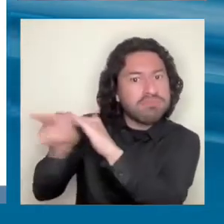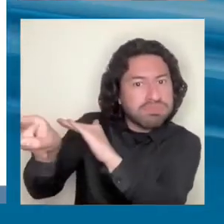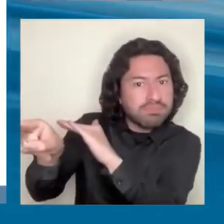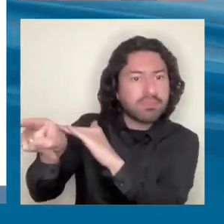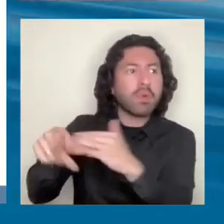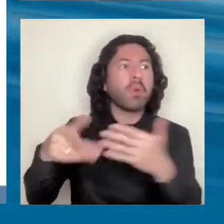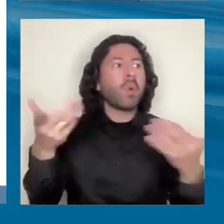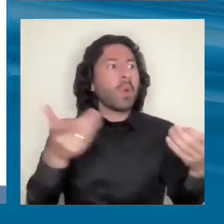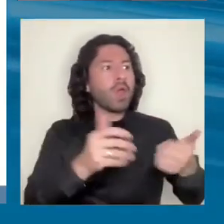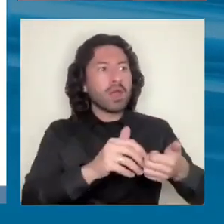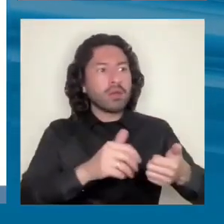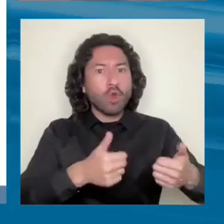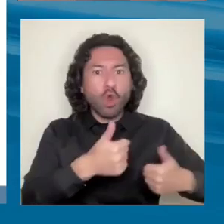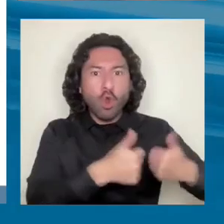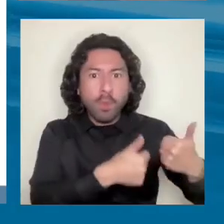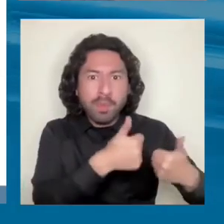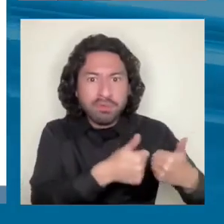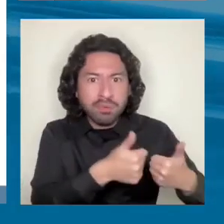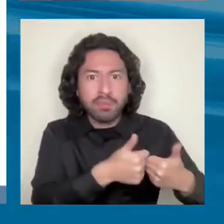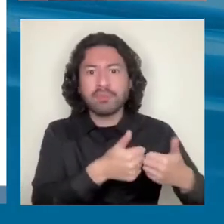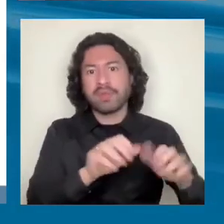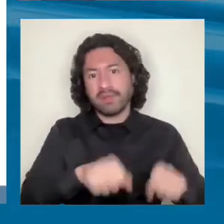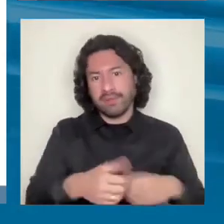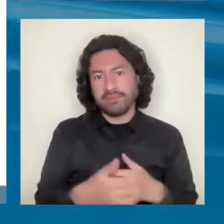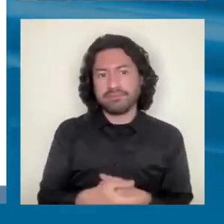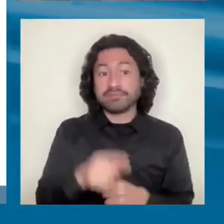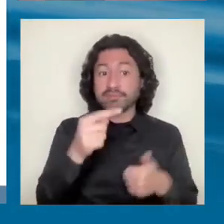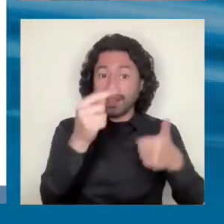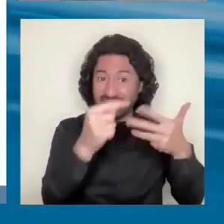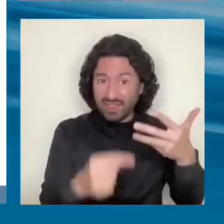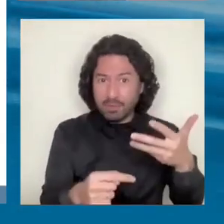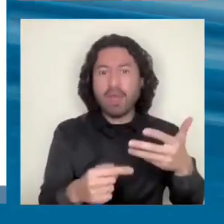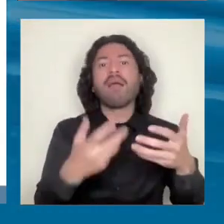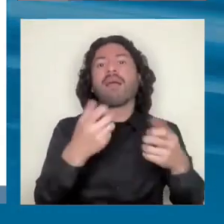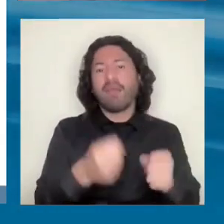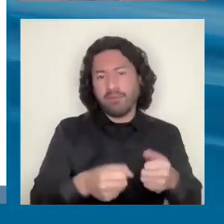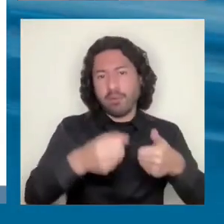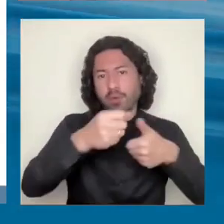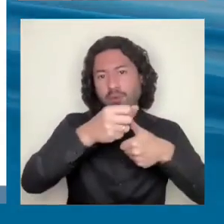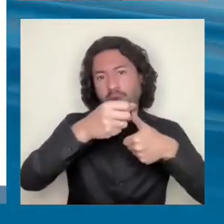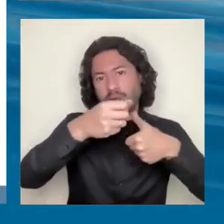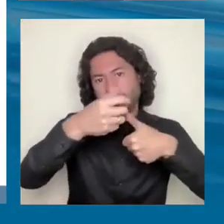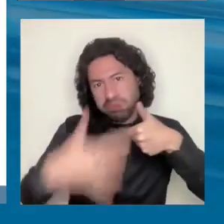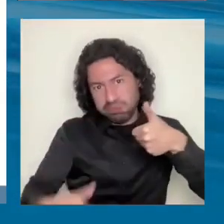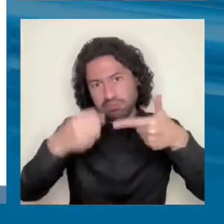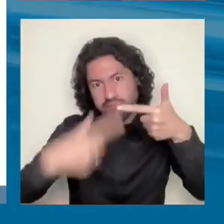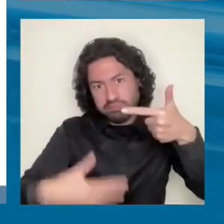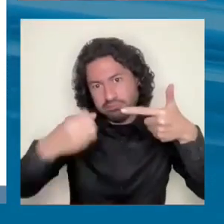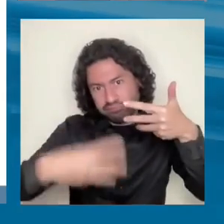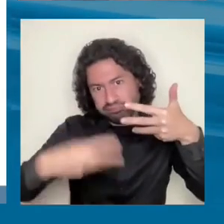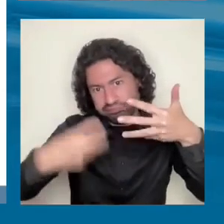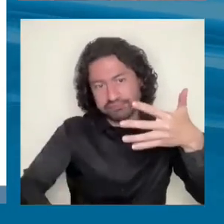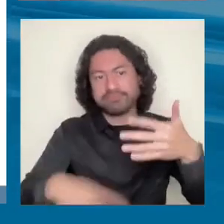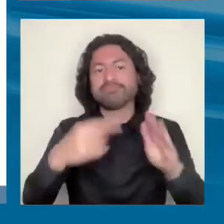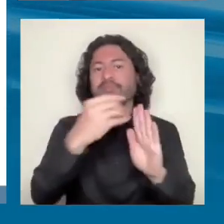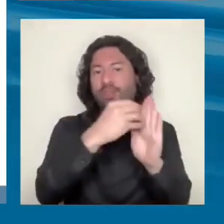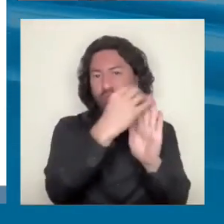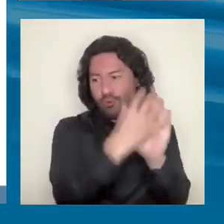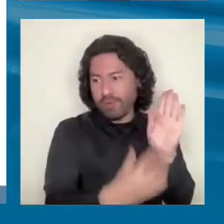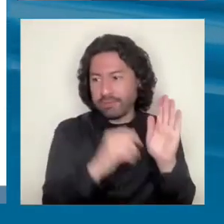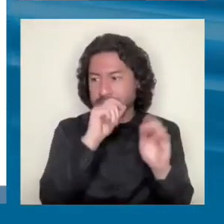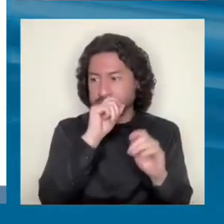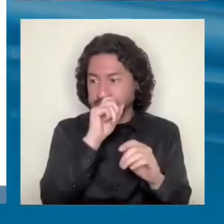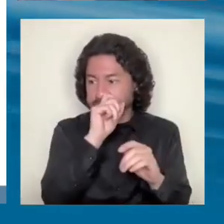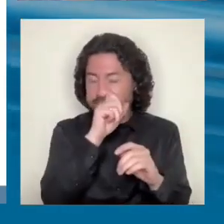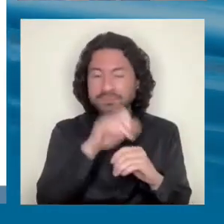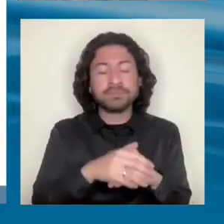abierto. Cada uno de estos temas se desarrolla más en el documento y es un tema grande e importante. Tenemos también un